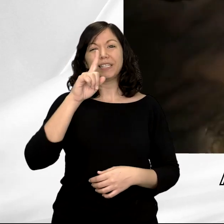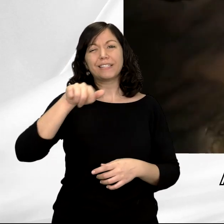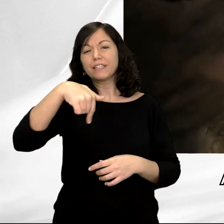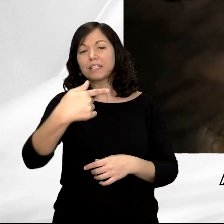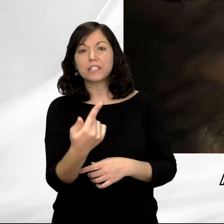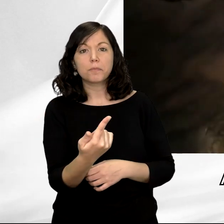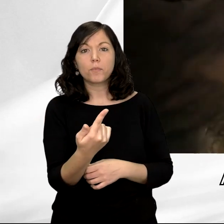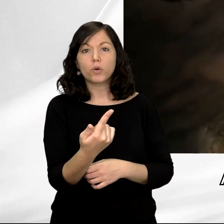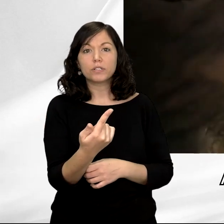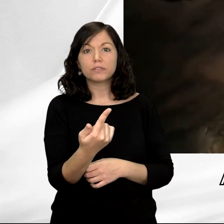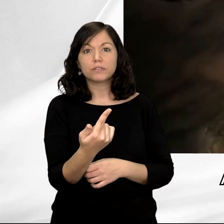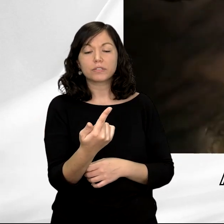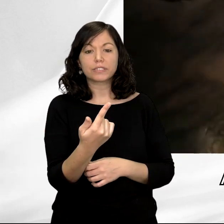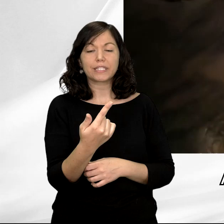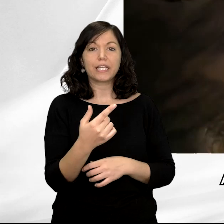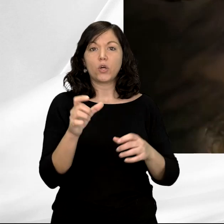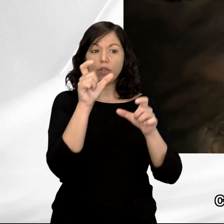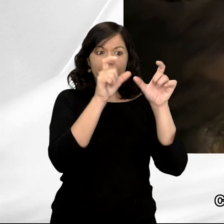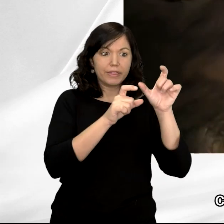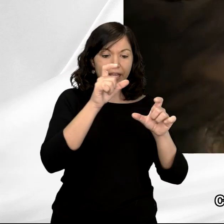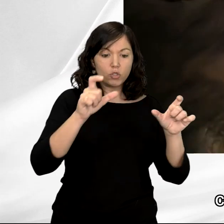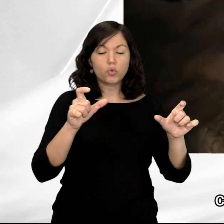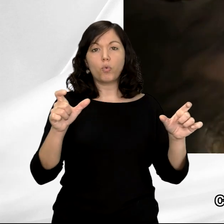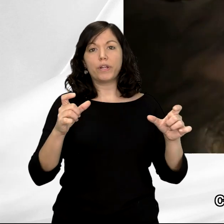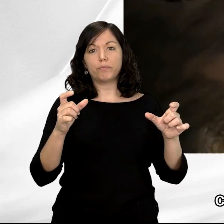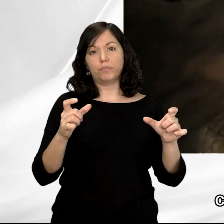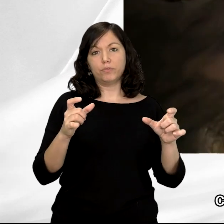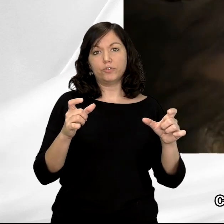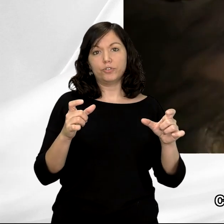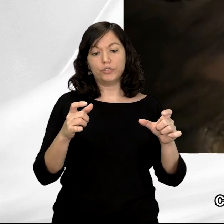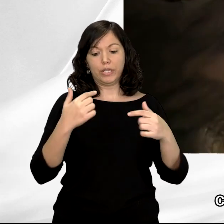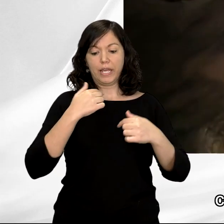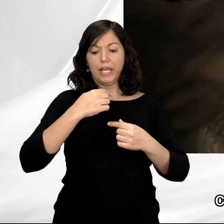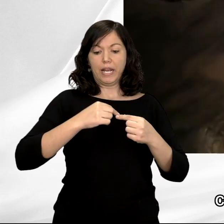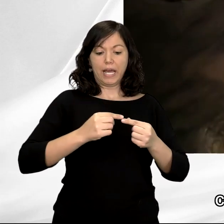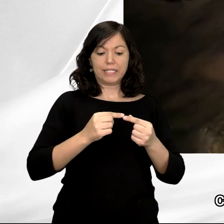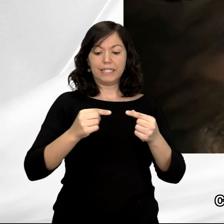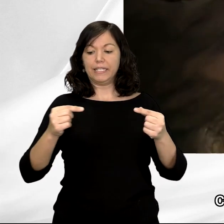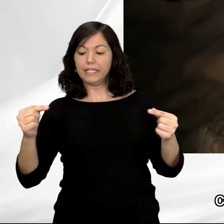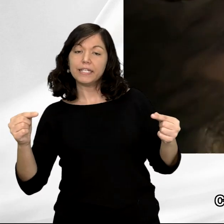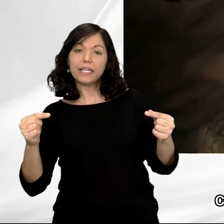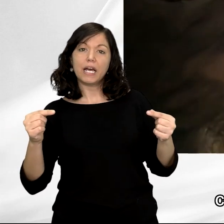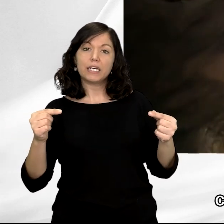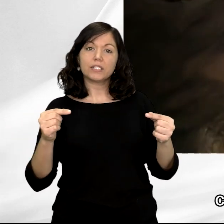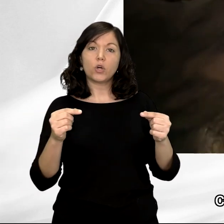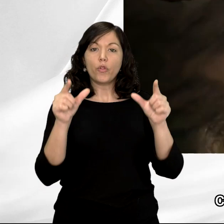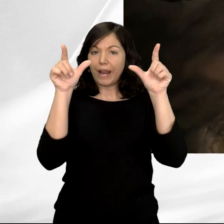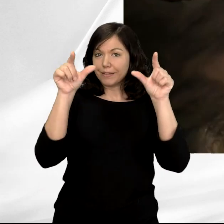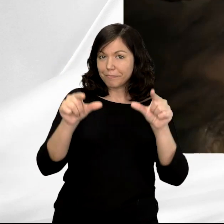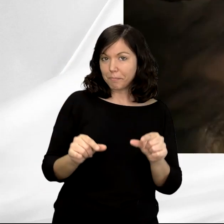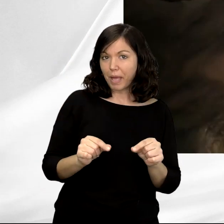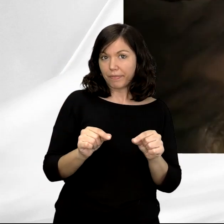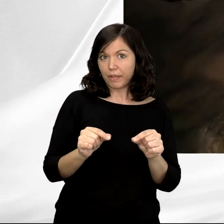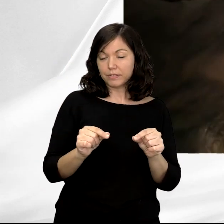descuidado el tratamiento de los cuerpos, de los vientres, de las líneas terbicos dorsales, de las colas o de las patas, que a veces son